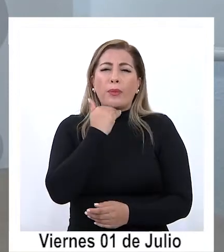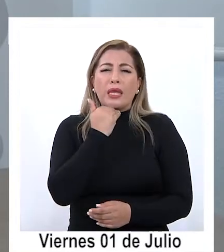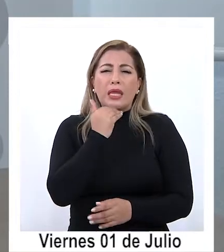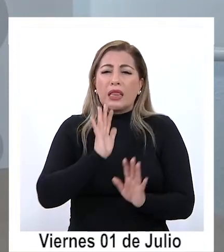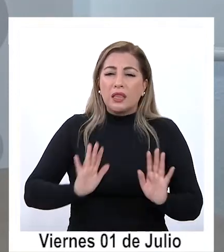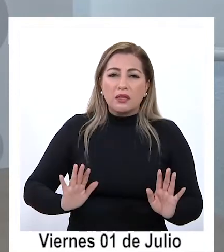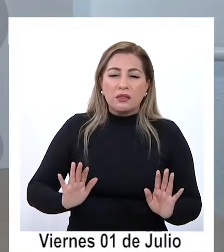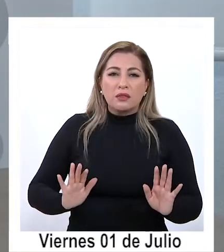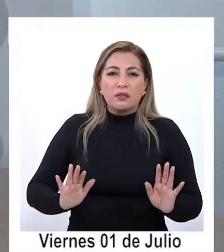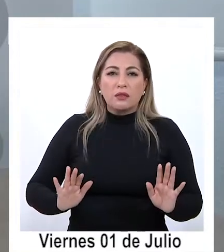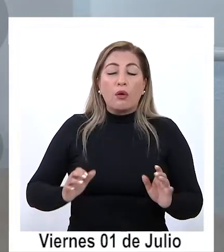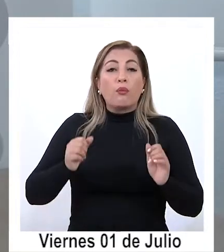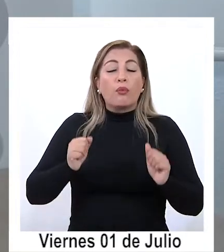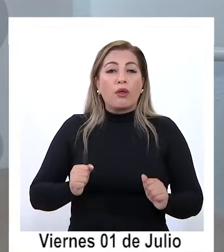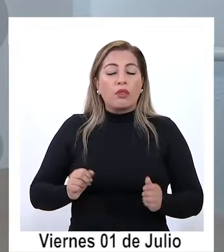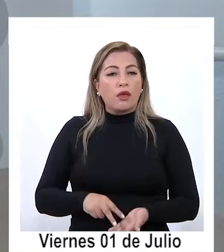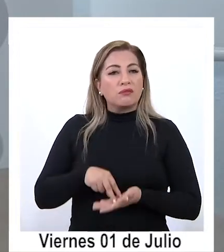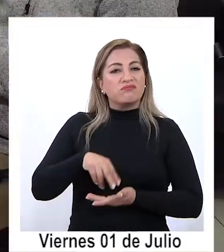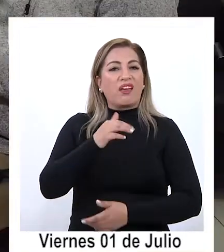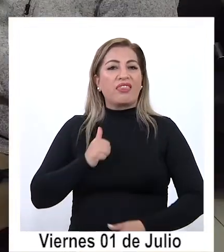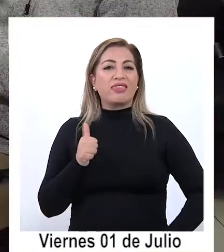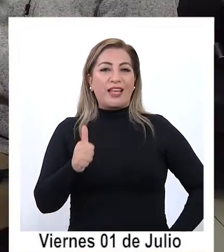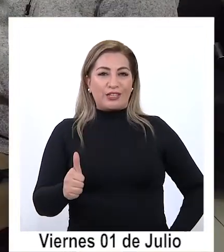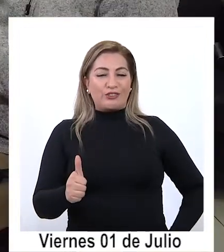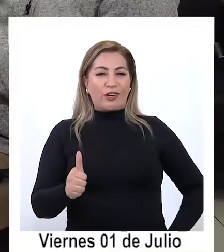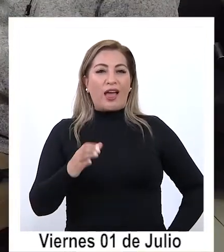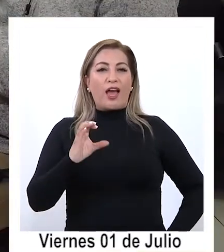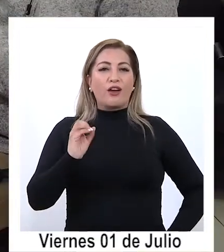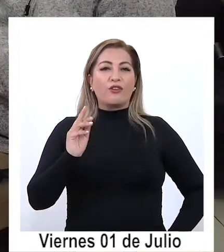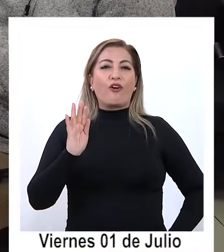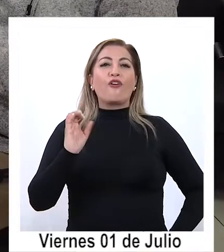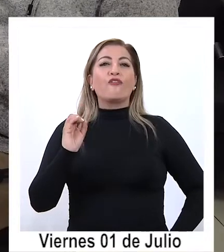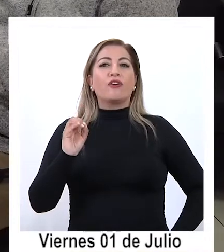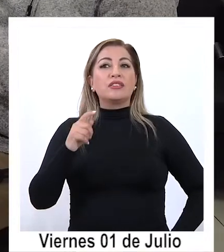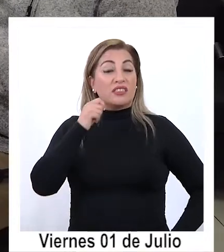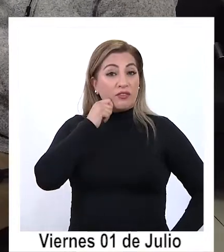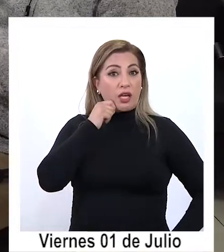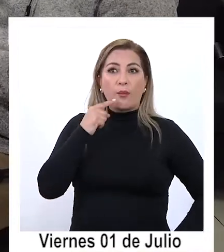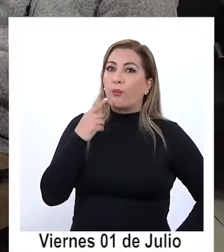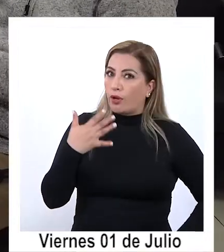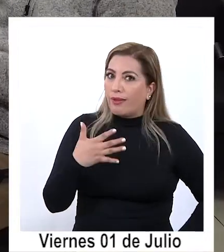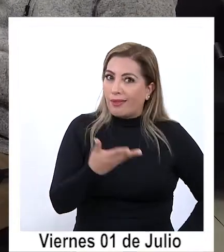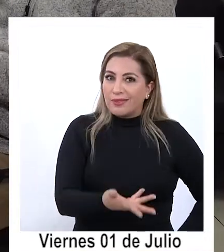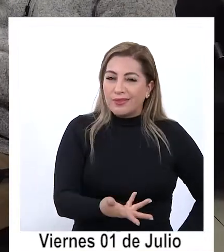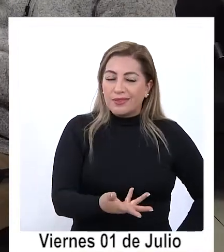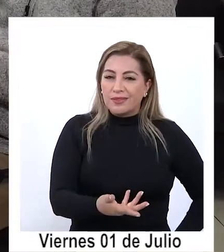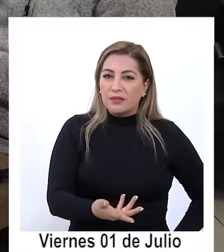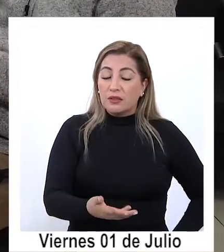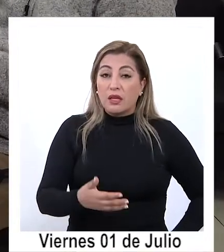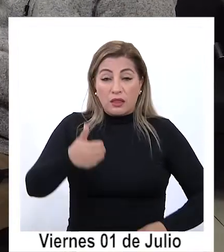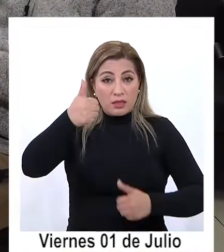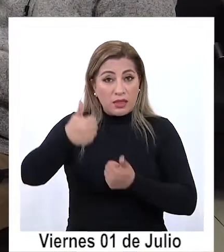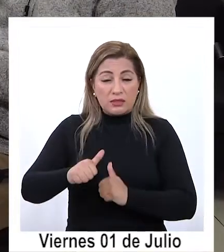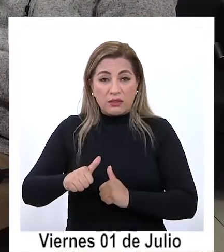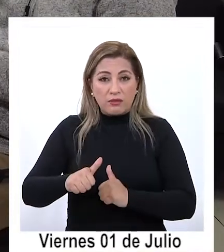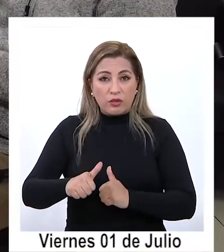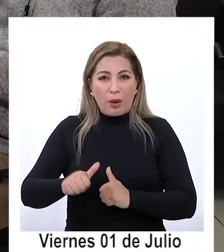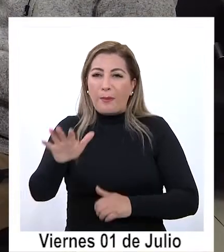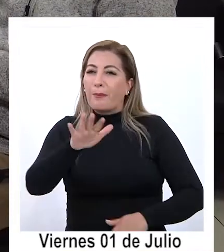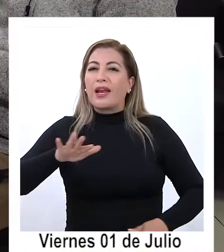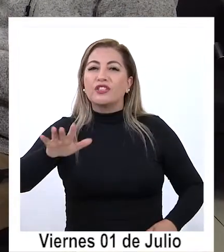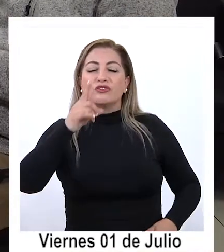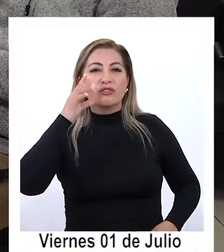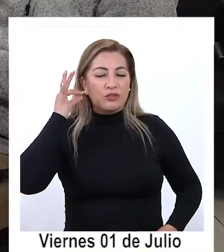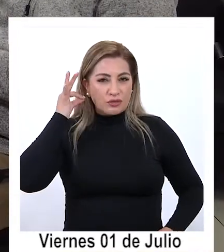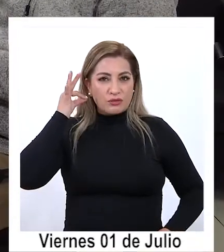podía llegar a ser directora regional de la Corfo la primera directora y entonces los desafíos son para todos